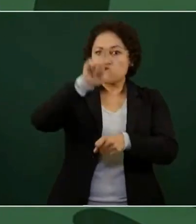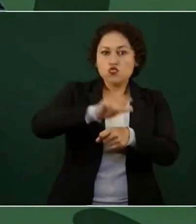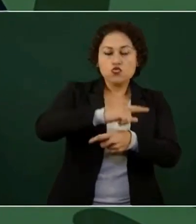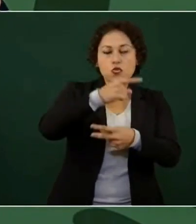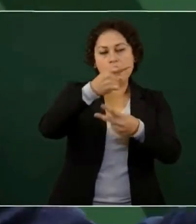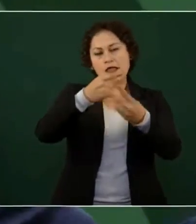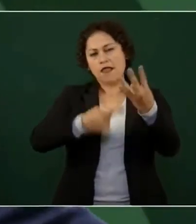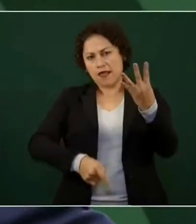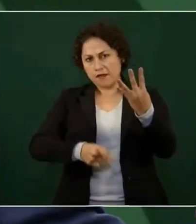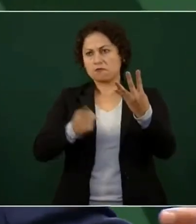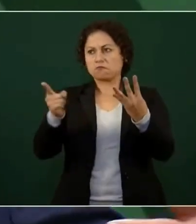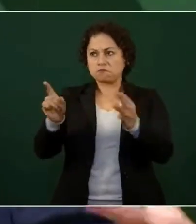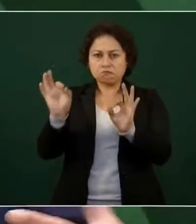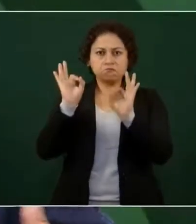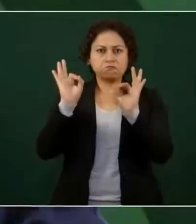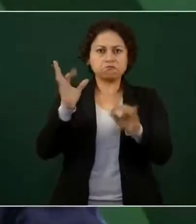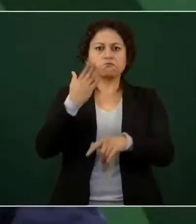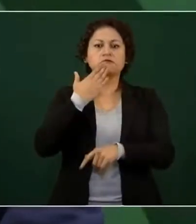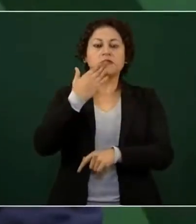lo que se está haciendo,